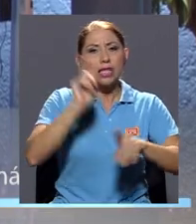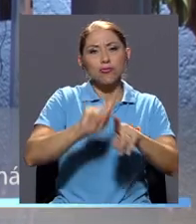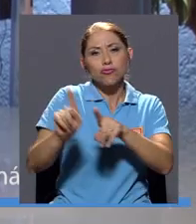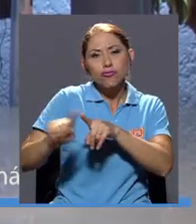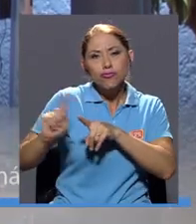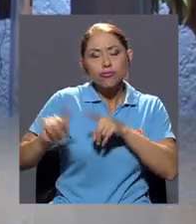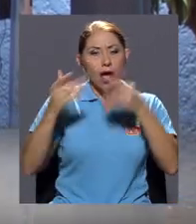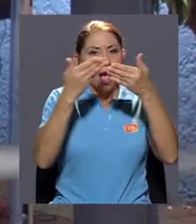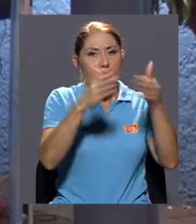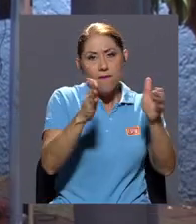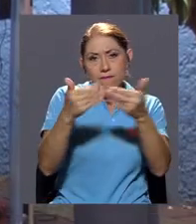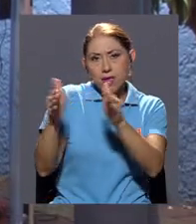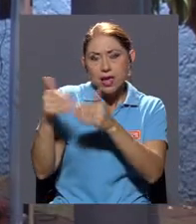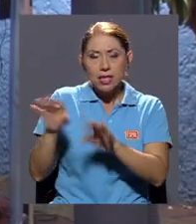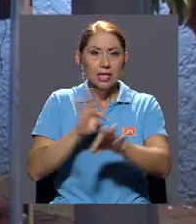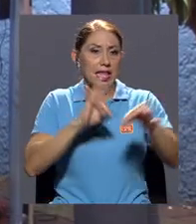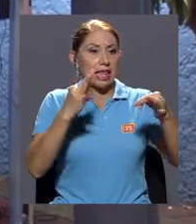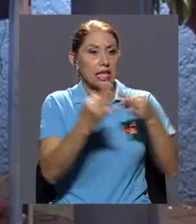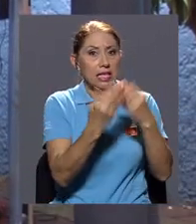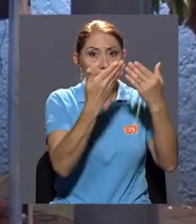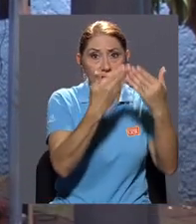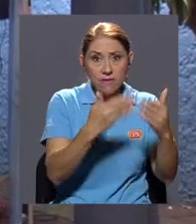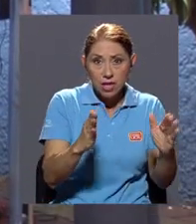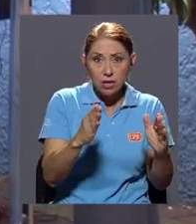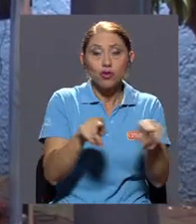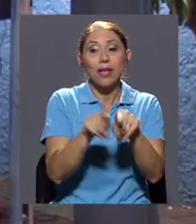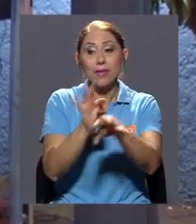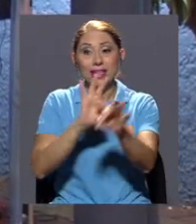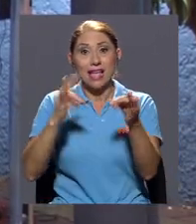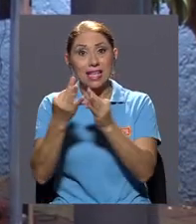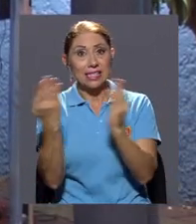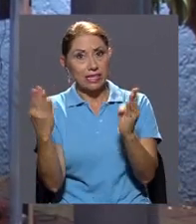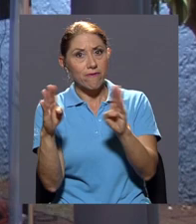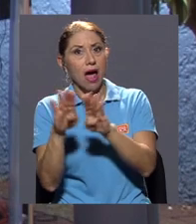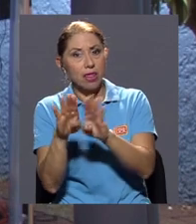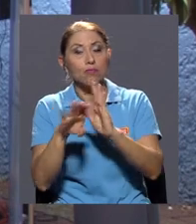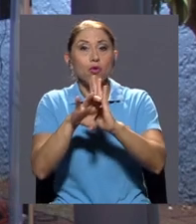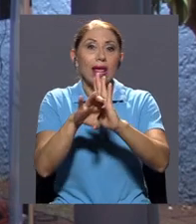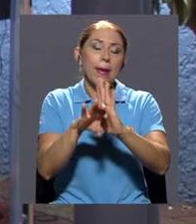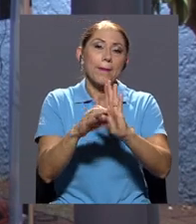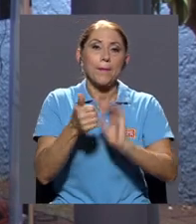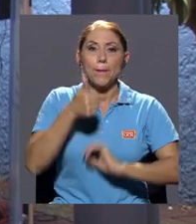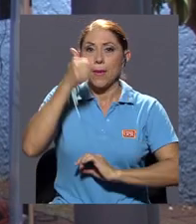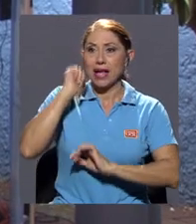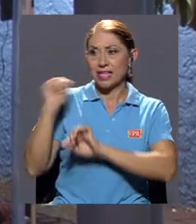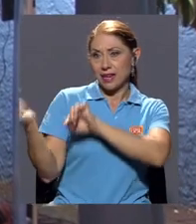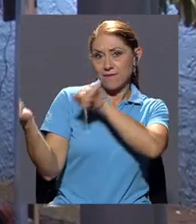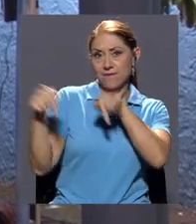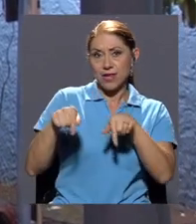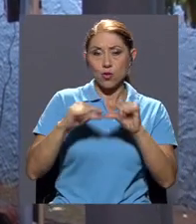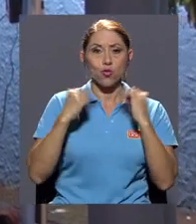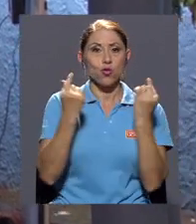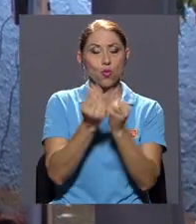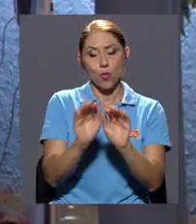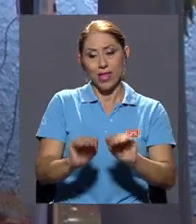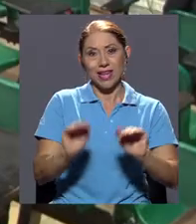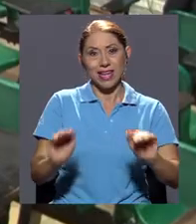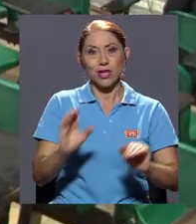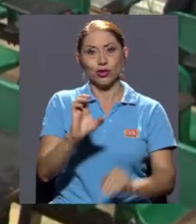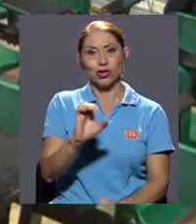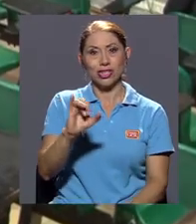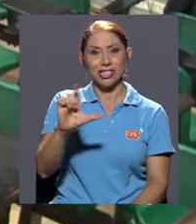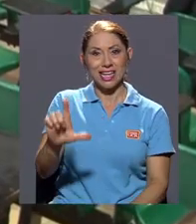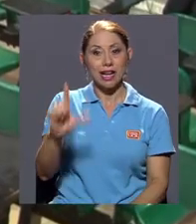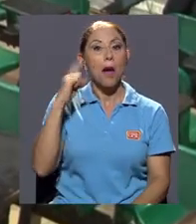talleres abiertos, talleres cerrados, ya con población cerrada, como por ejemplo ayer vino un grupo de niños del CIL a probar